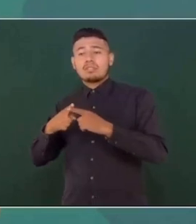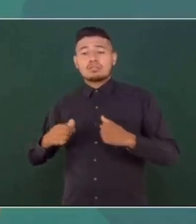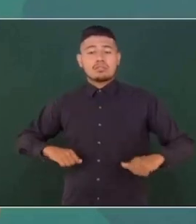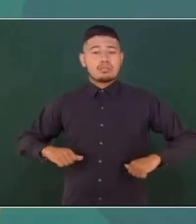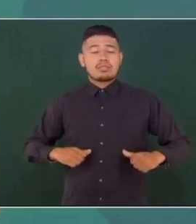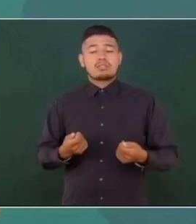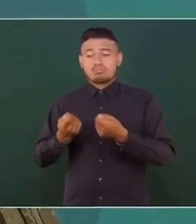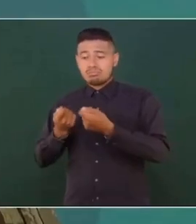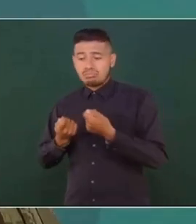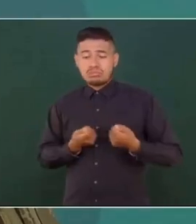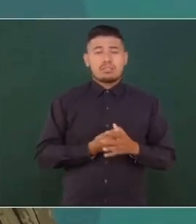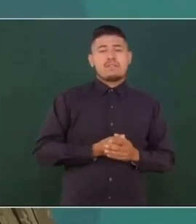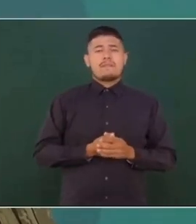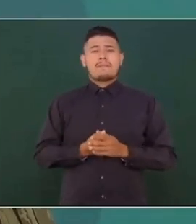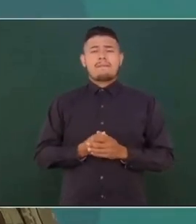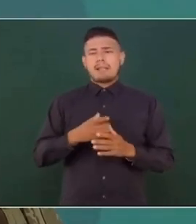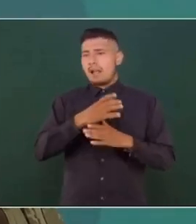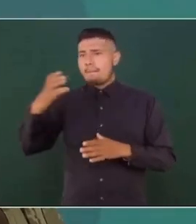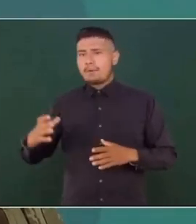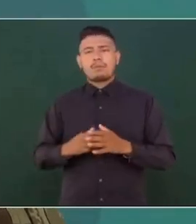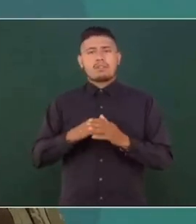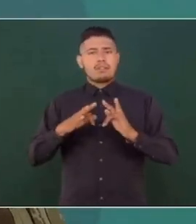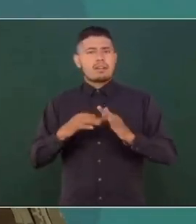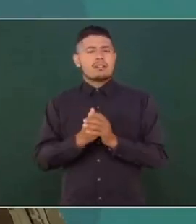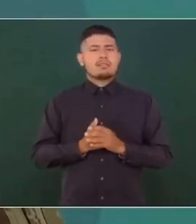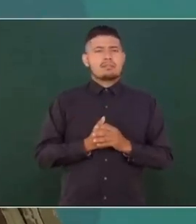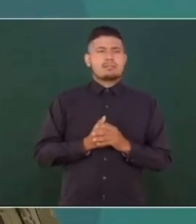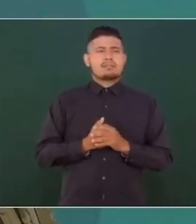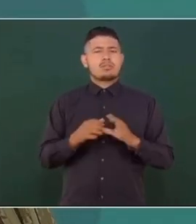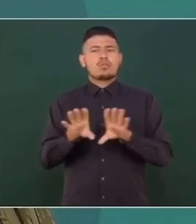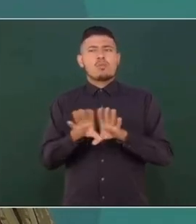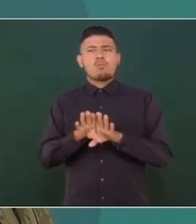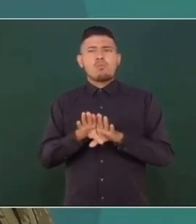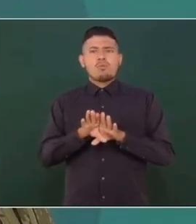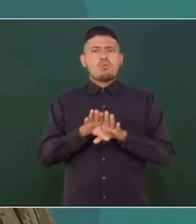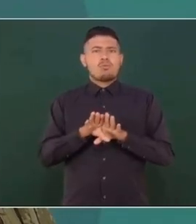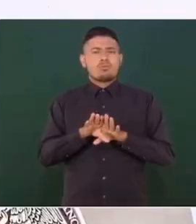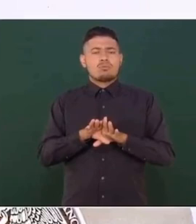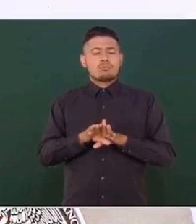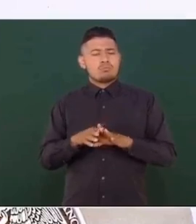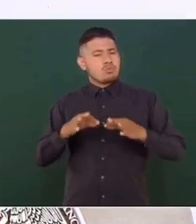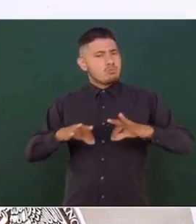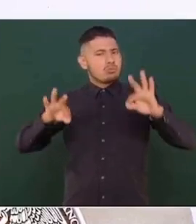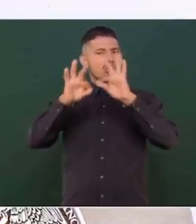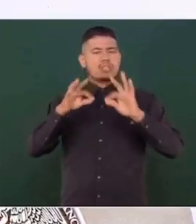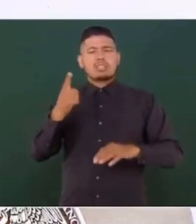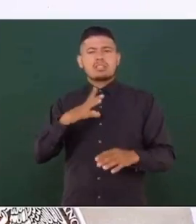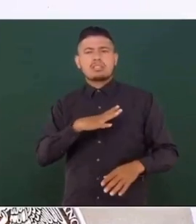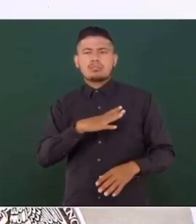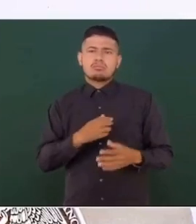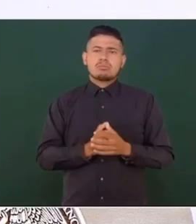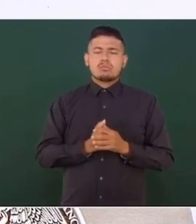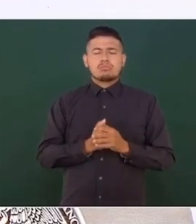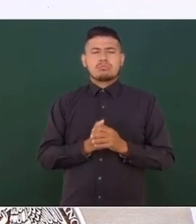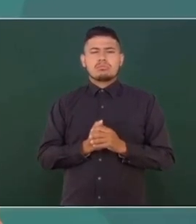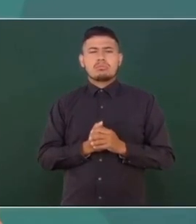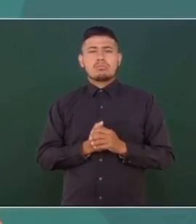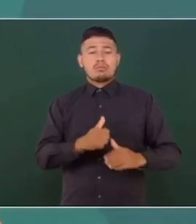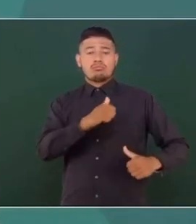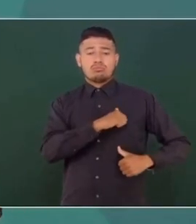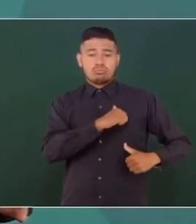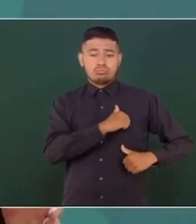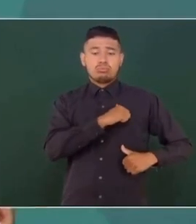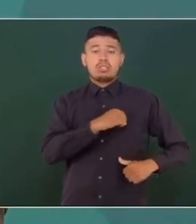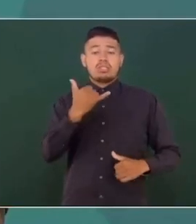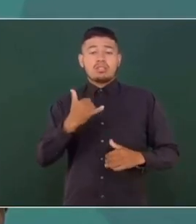administrativas, acciones operativas, cómo empleamos una parte sumamente importante que tenemos en lo que es Ejército y